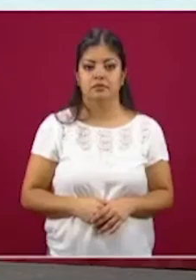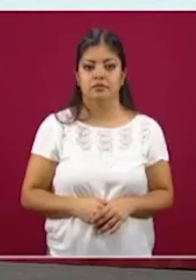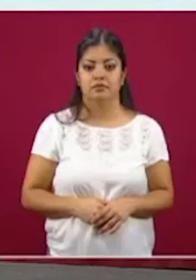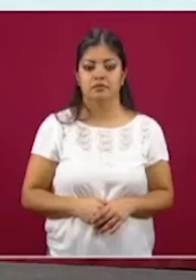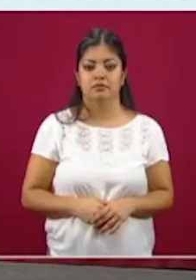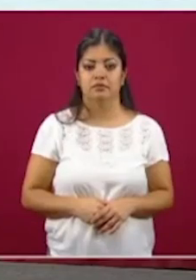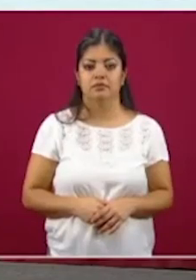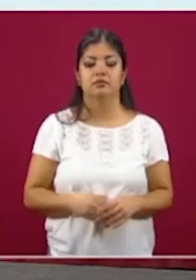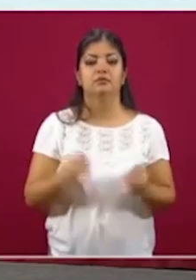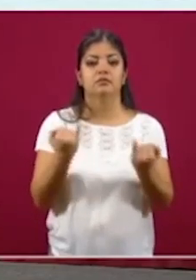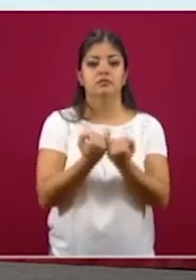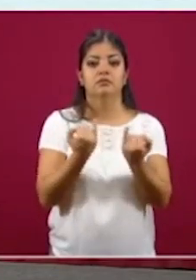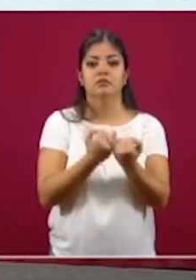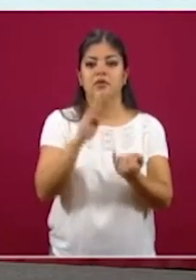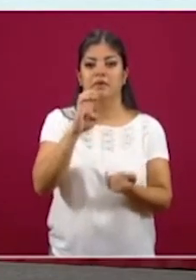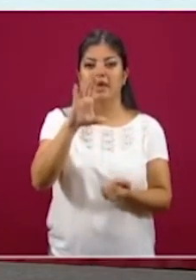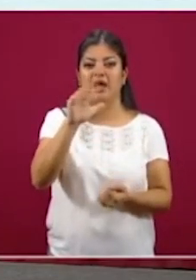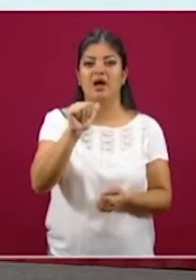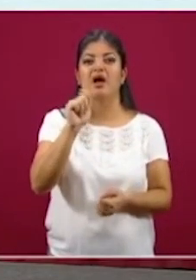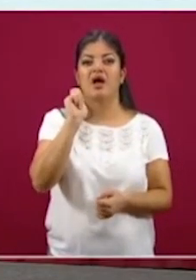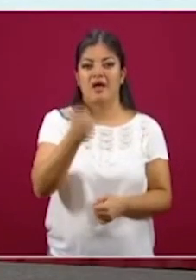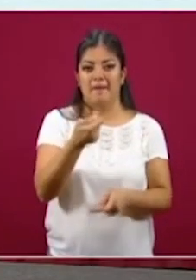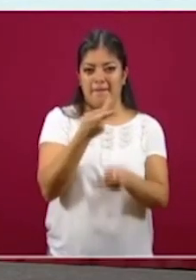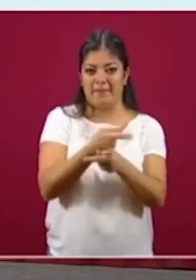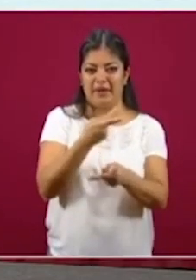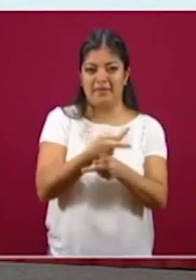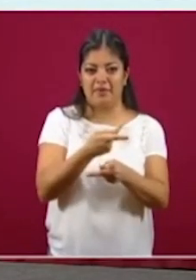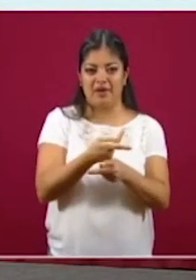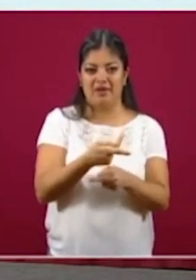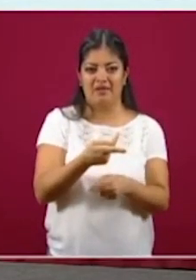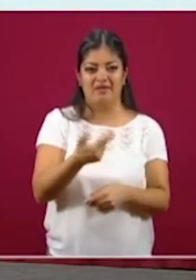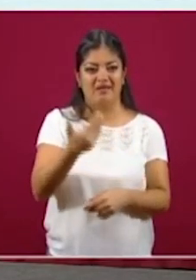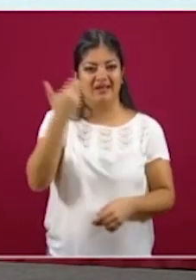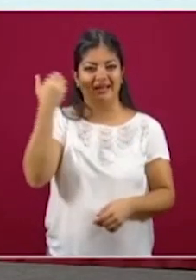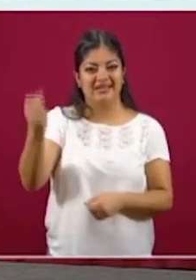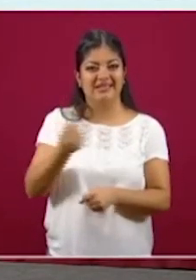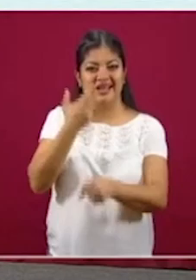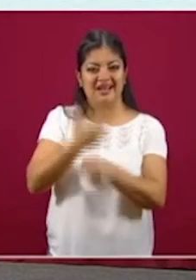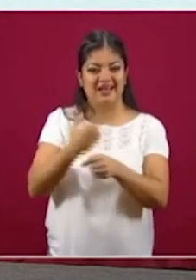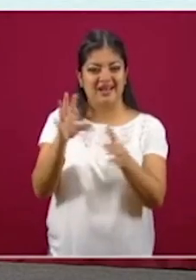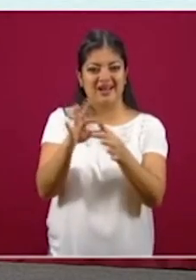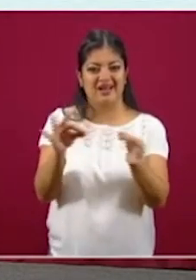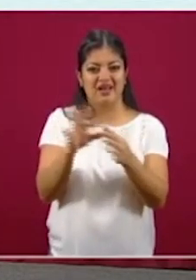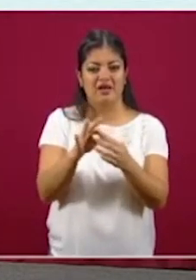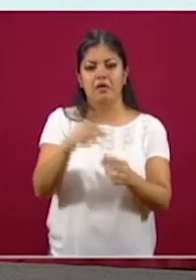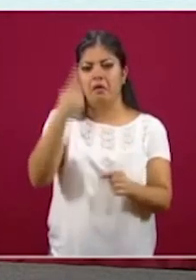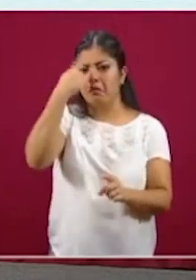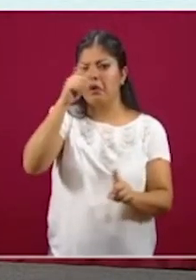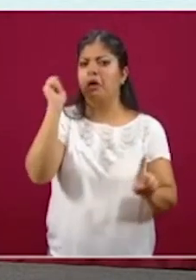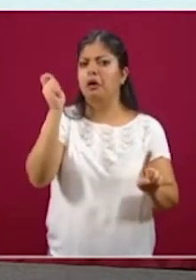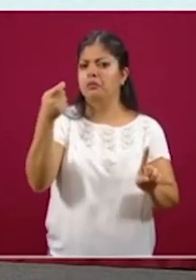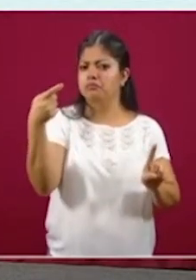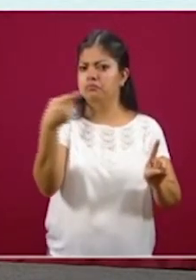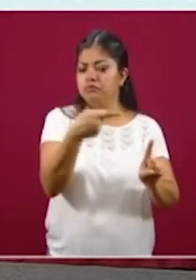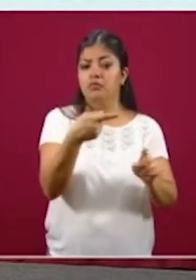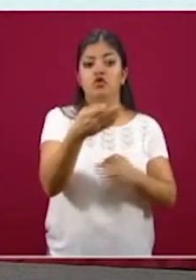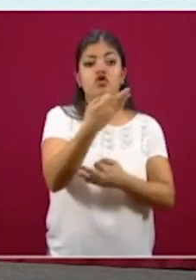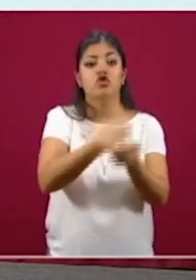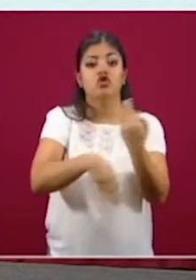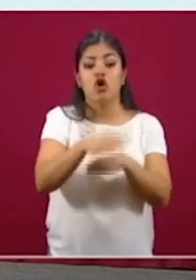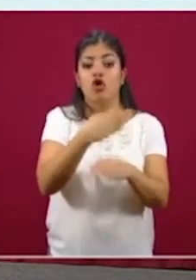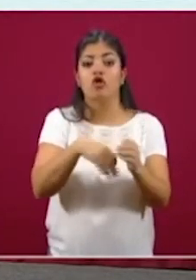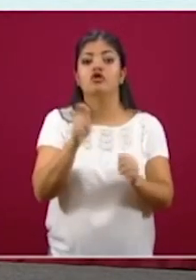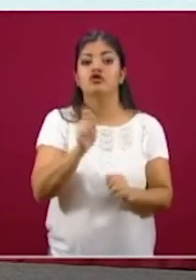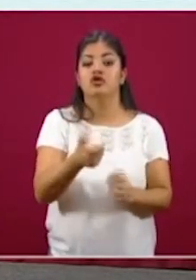Tenemos la beca de educación media superior, que como ya dijo el secretario, está dirigida a toda la población